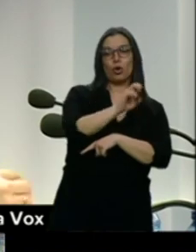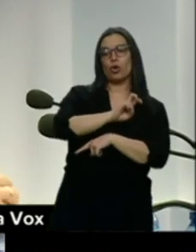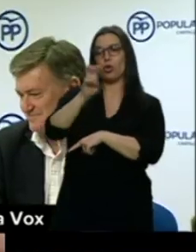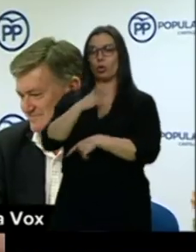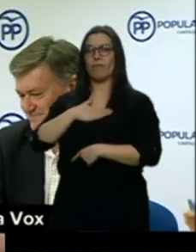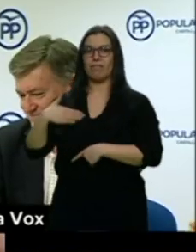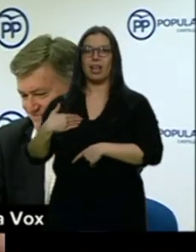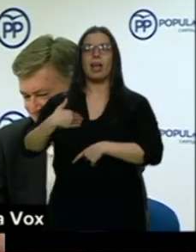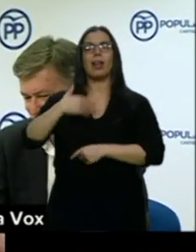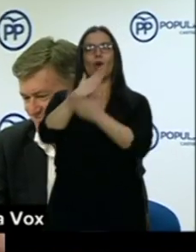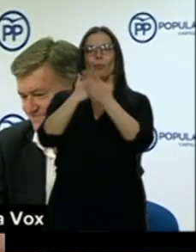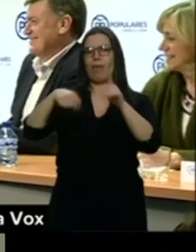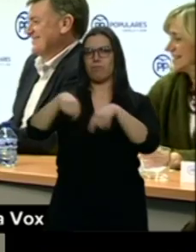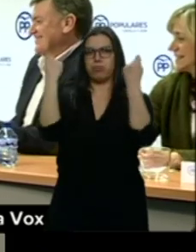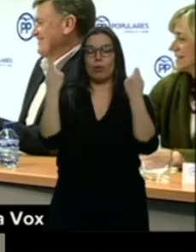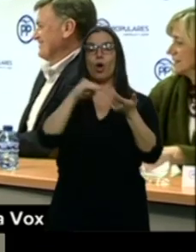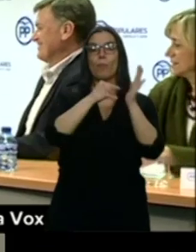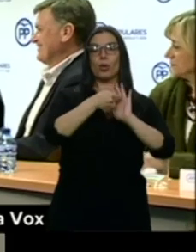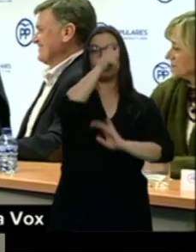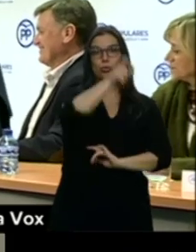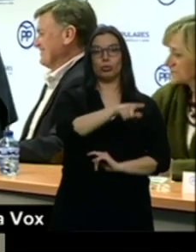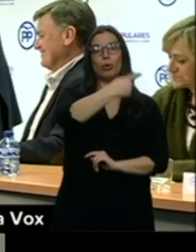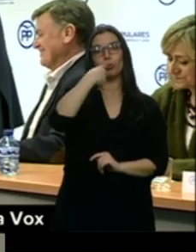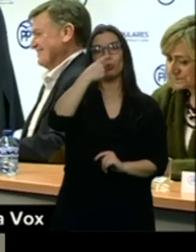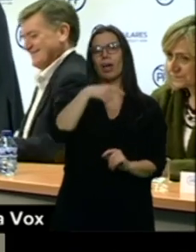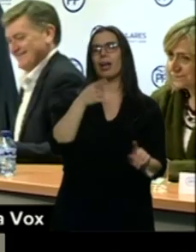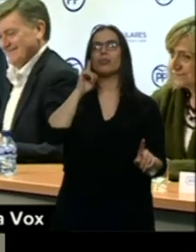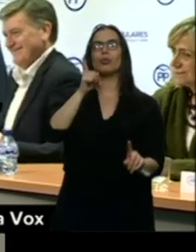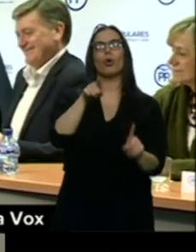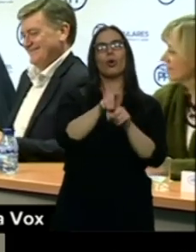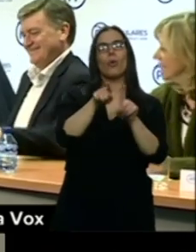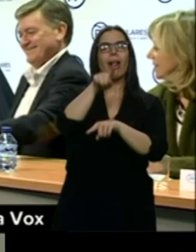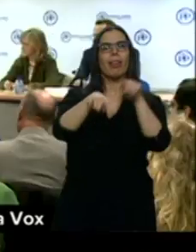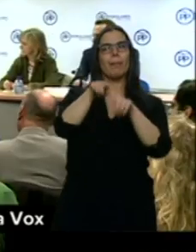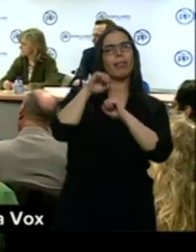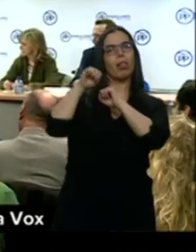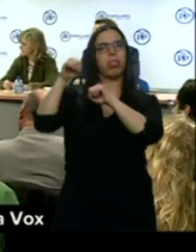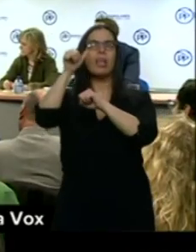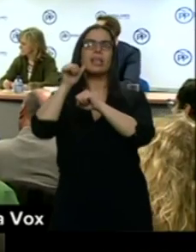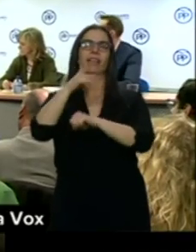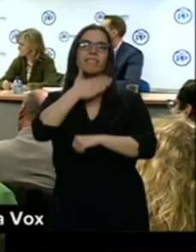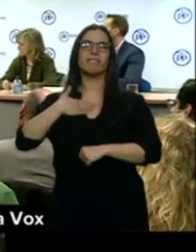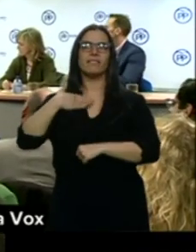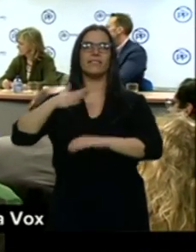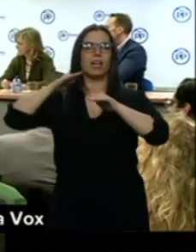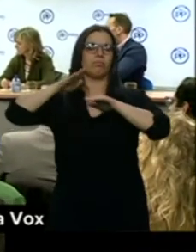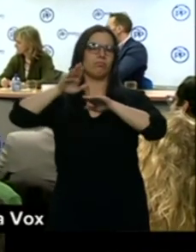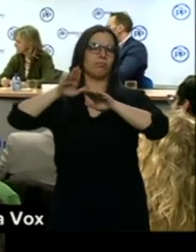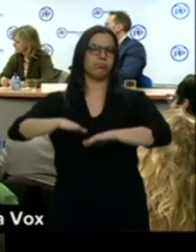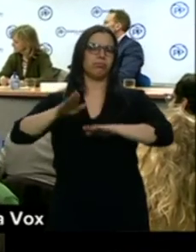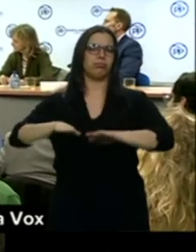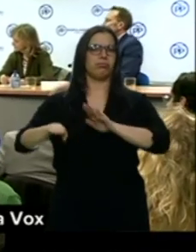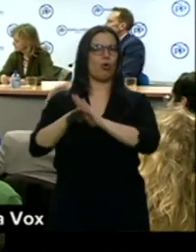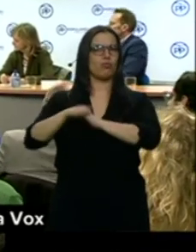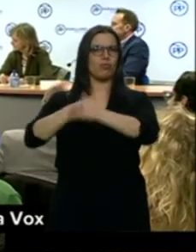proyecto de Tudanca es someter a la comunidad, a los intereses de Sánchez, para seguir en Moncloa. Y advirtió de que no lo van a permitir. Por otra parte,